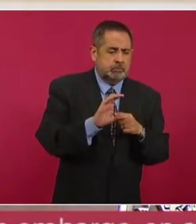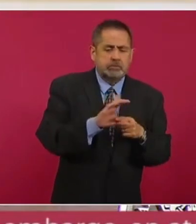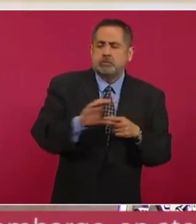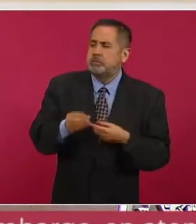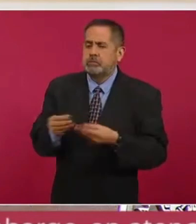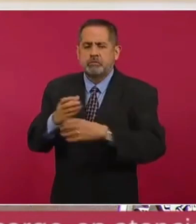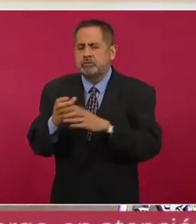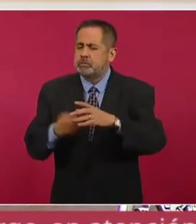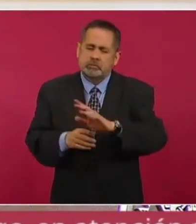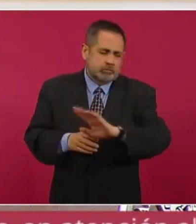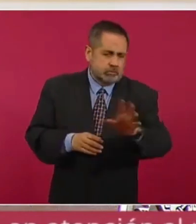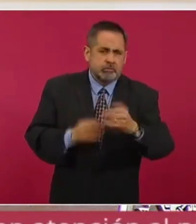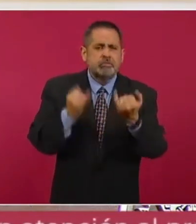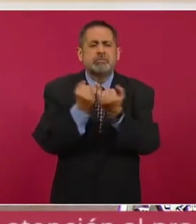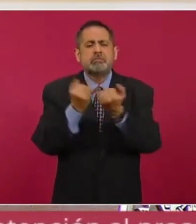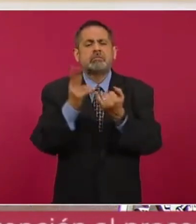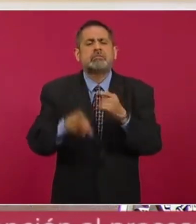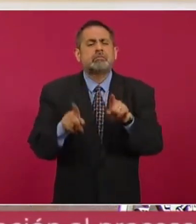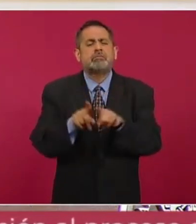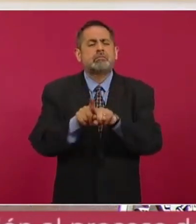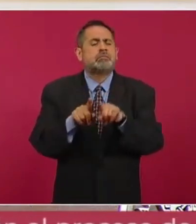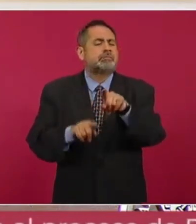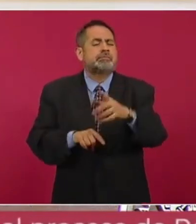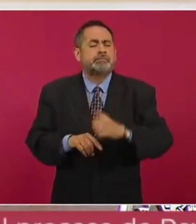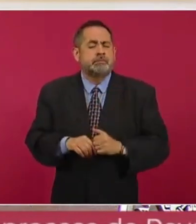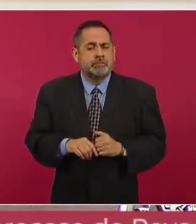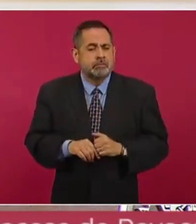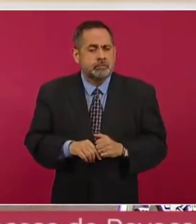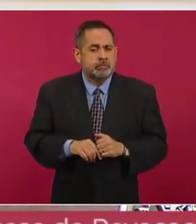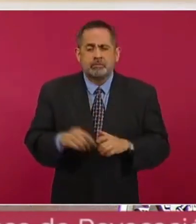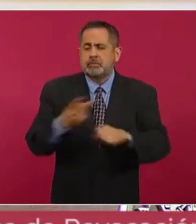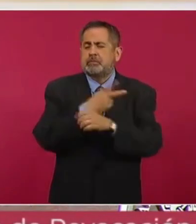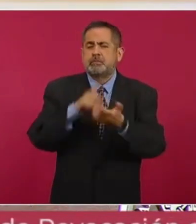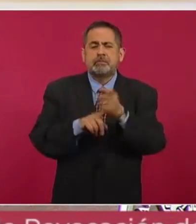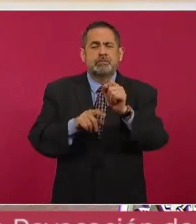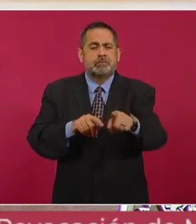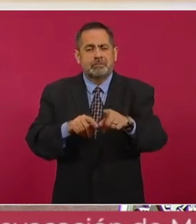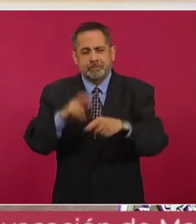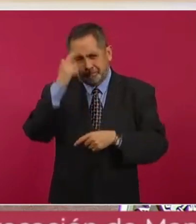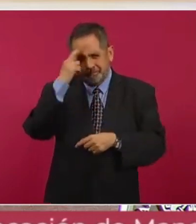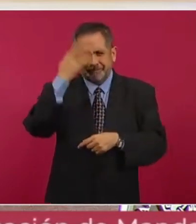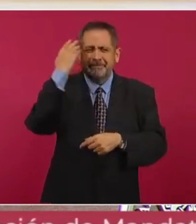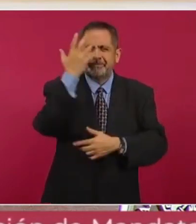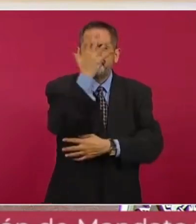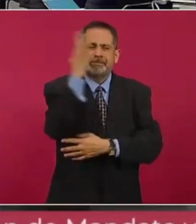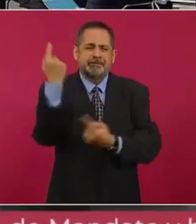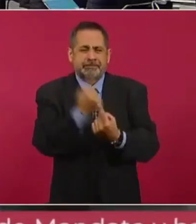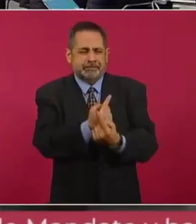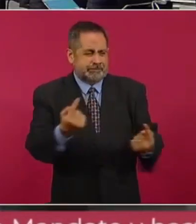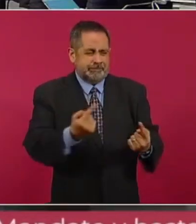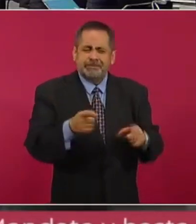Eso un poco lo que sucedía con las llamadas estancias infantiles,